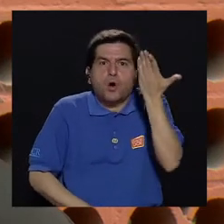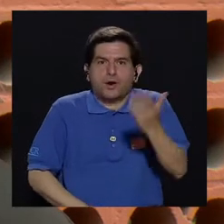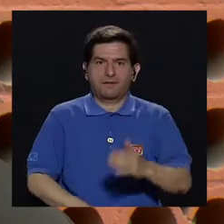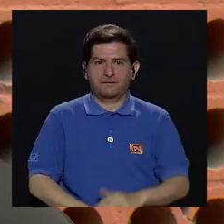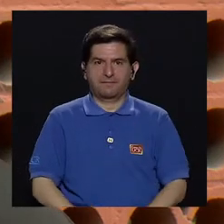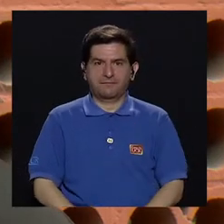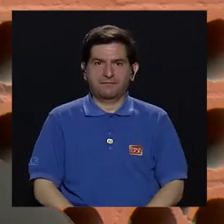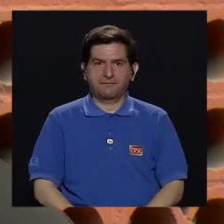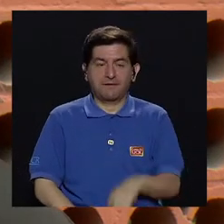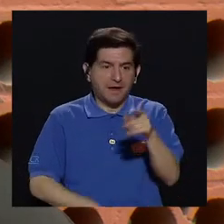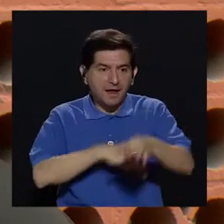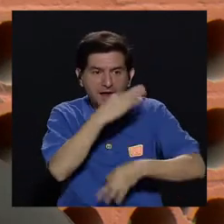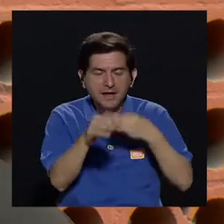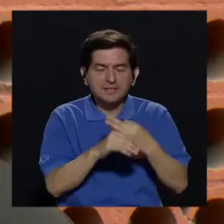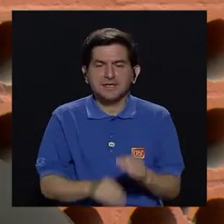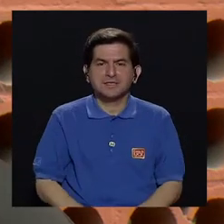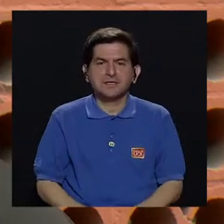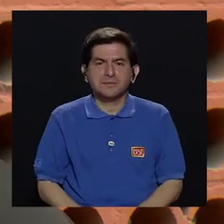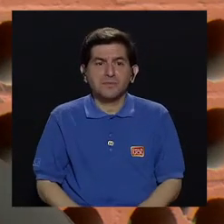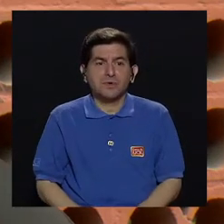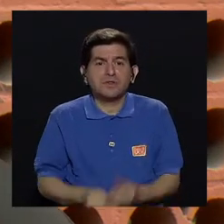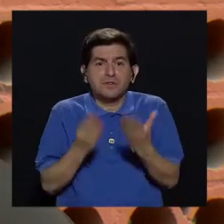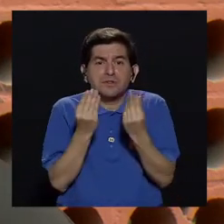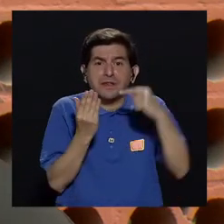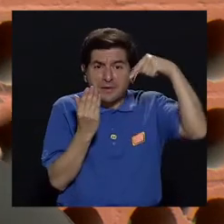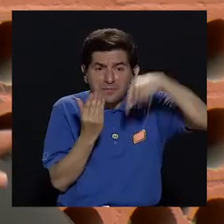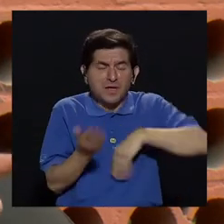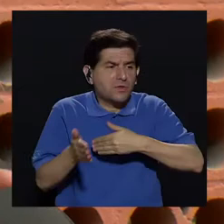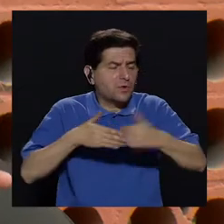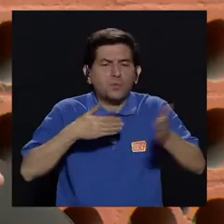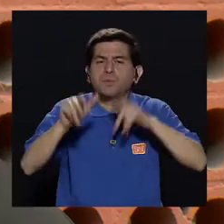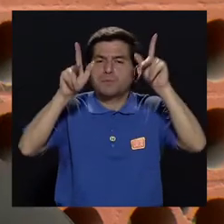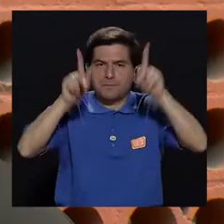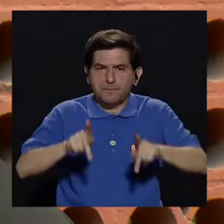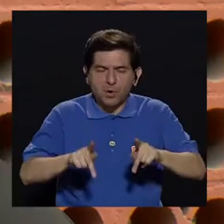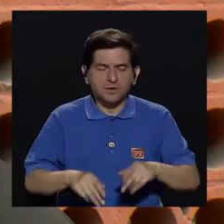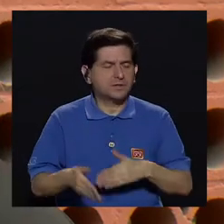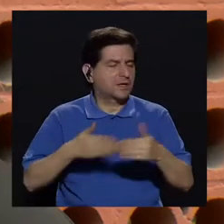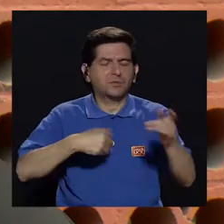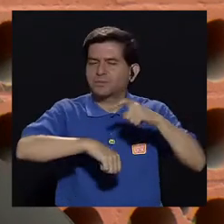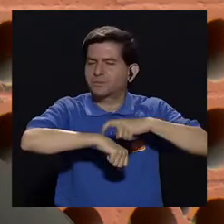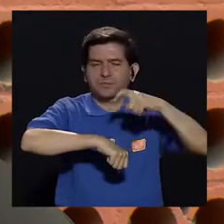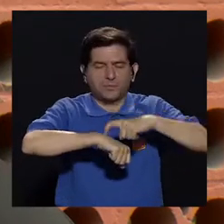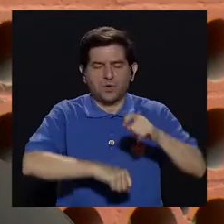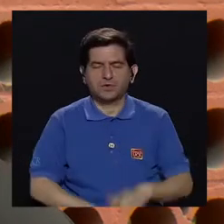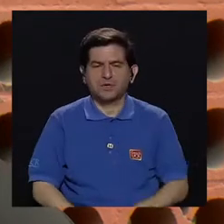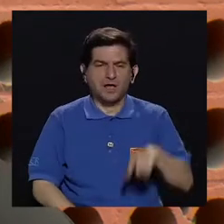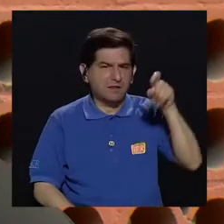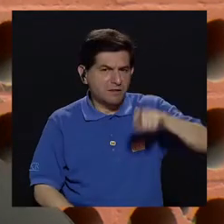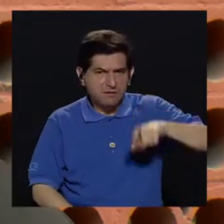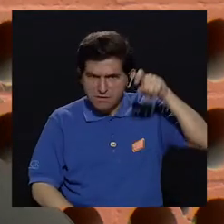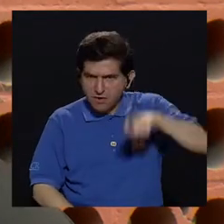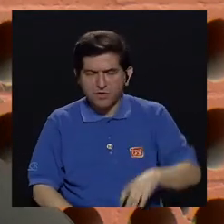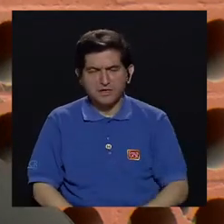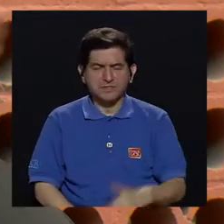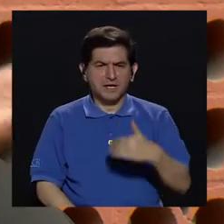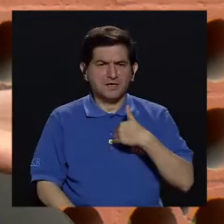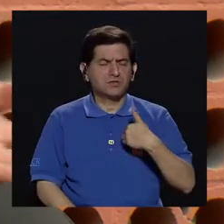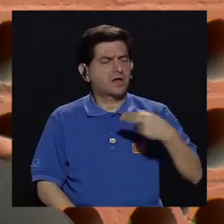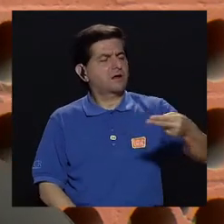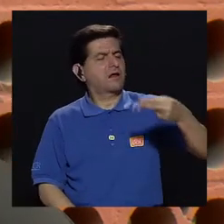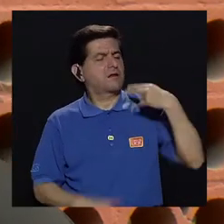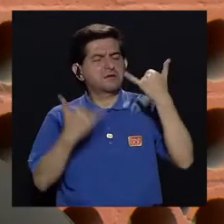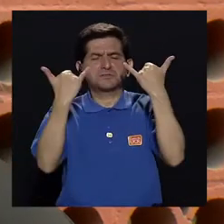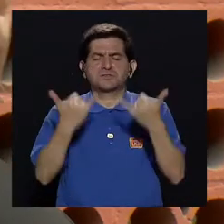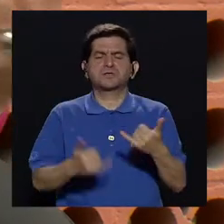por qué. Este tipo de ataques puede ocurrirle a cualquier persona y en cualquier momento. No necesariamente es que